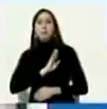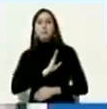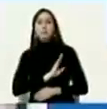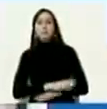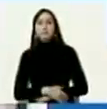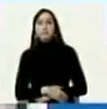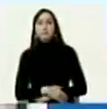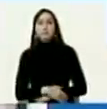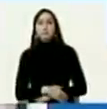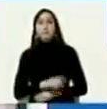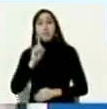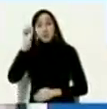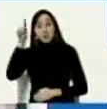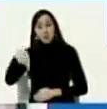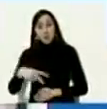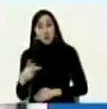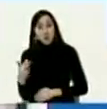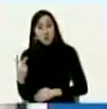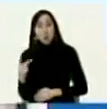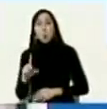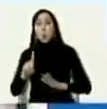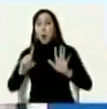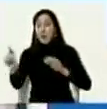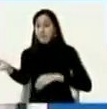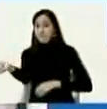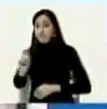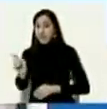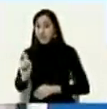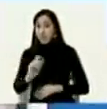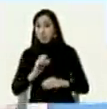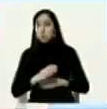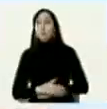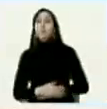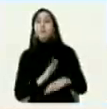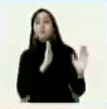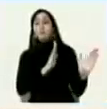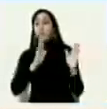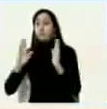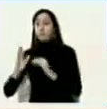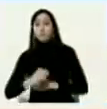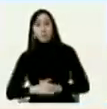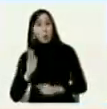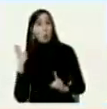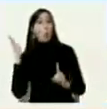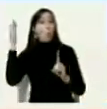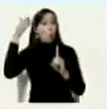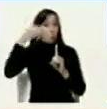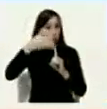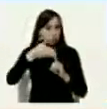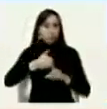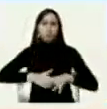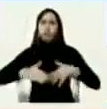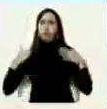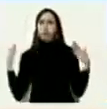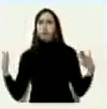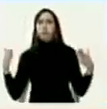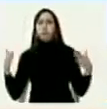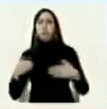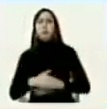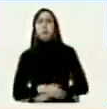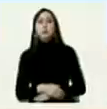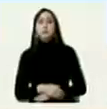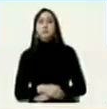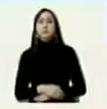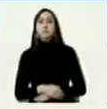También este segundo semestre bueno, tenemos grandes retos en cuanto